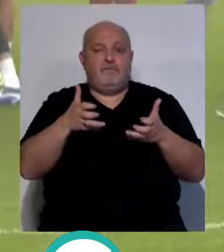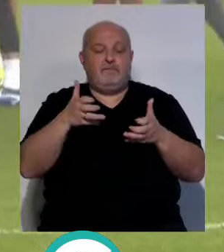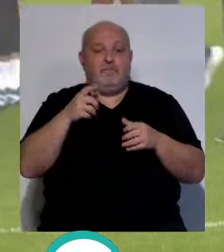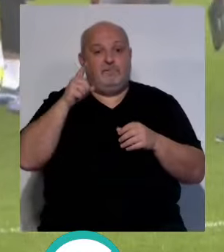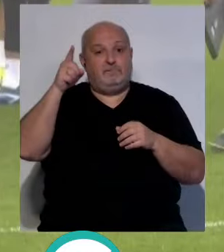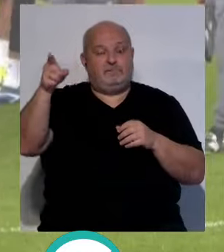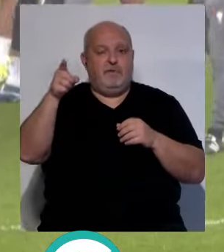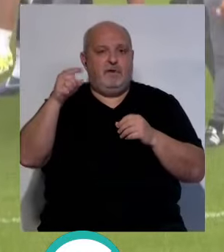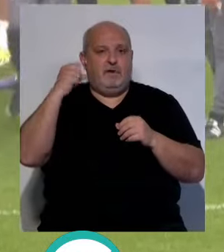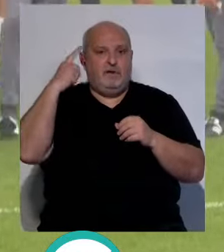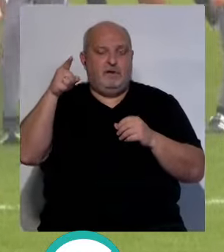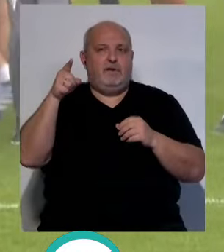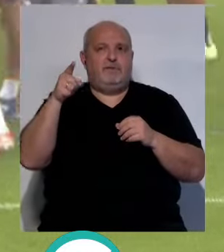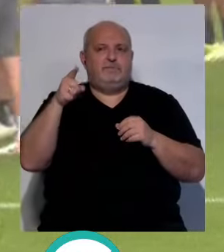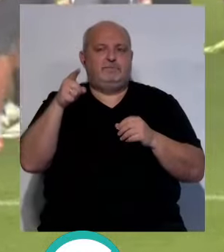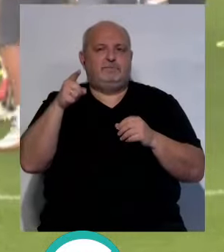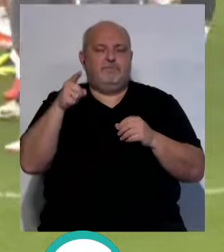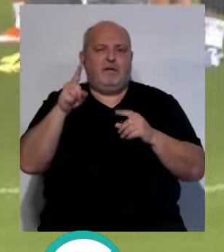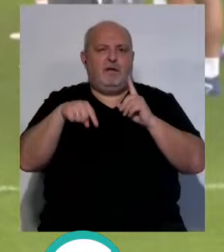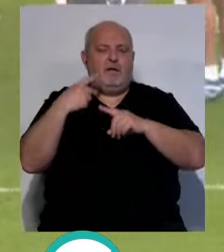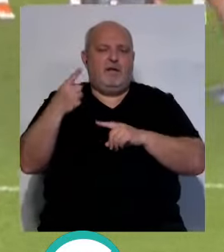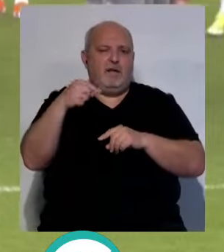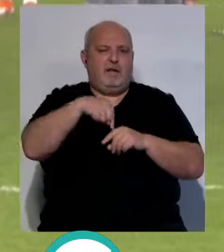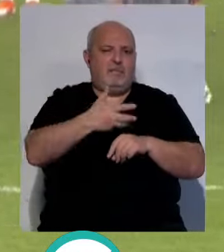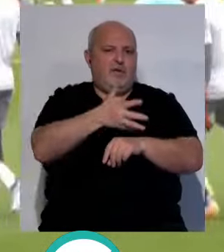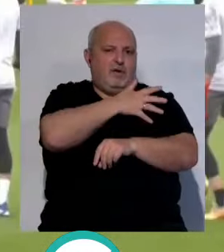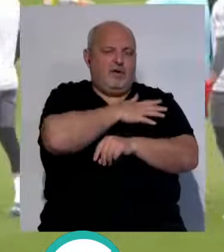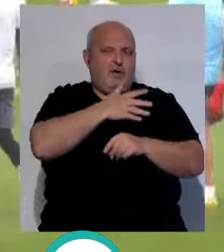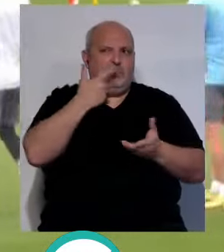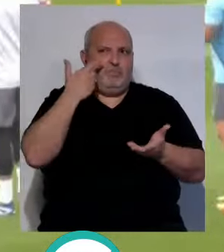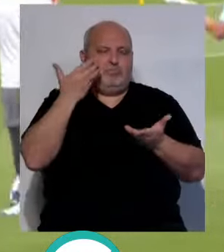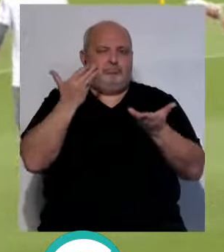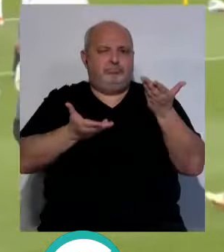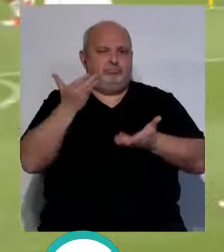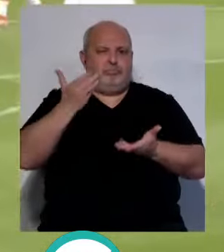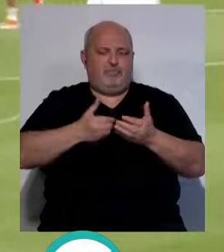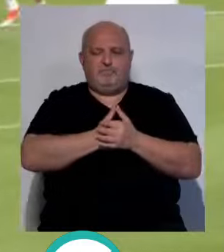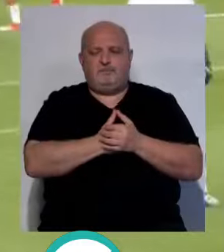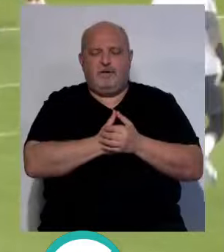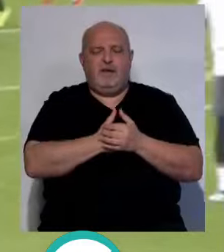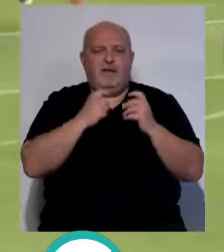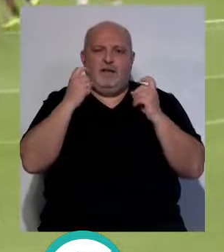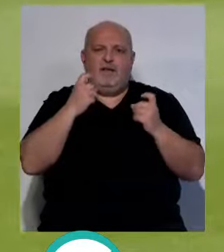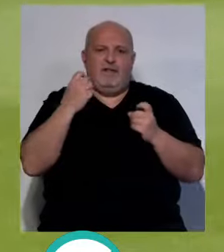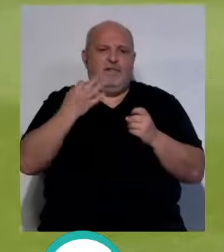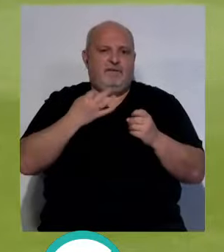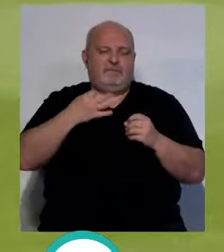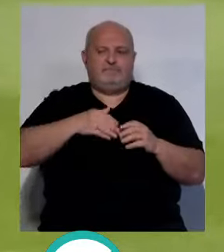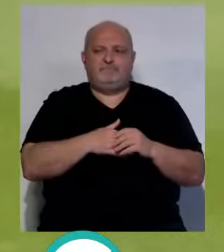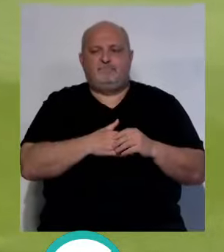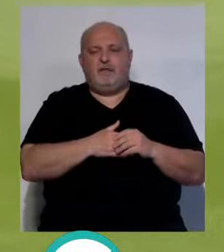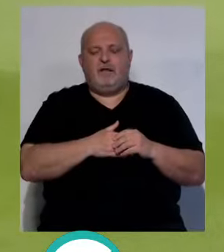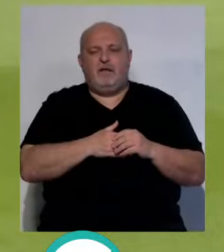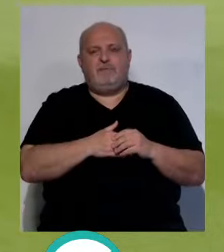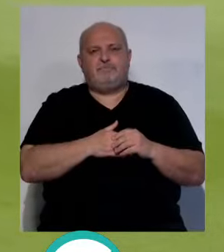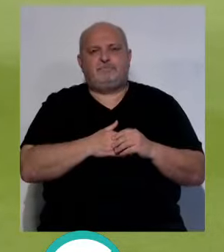Ganar en Girona y ganar después aquí en Mallorca, pues fíjate tú el giro que podría pasar esto. Pero claro, hay que intentar ganar en Girona. Bueno, estamos